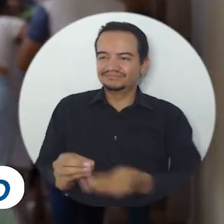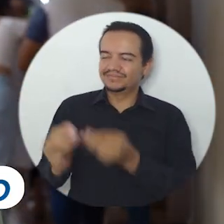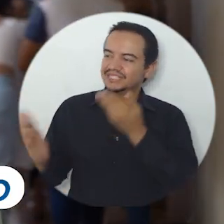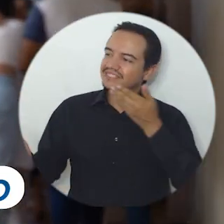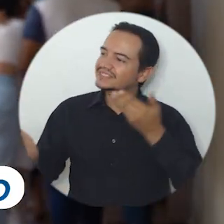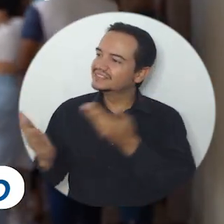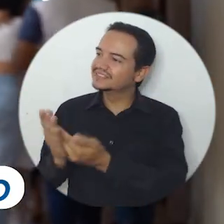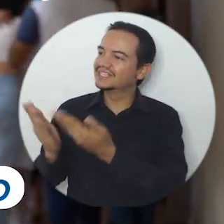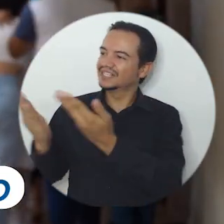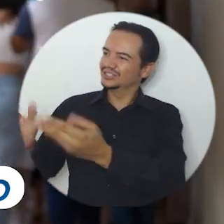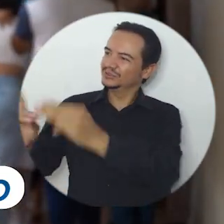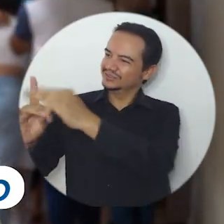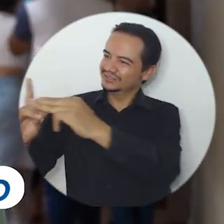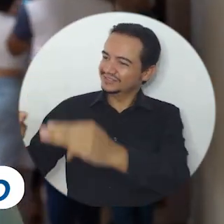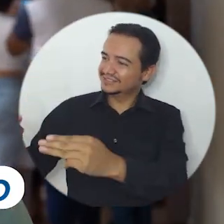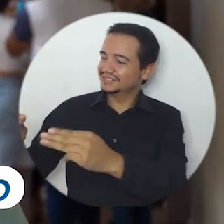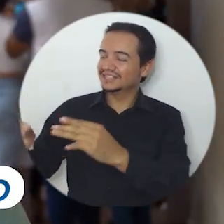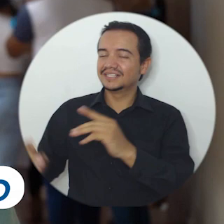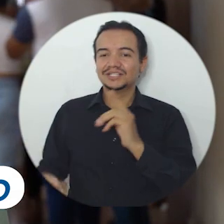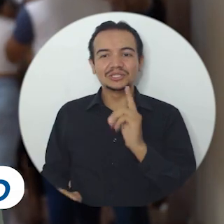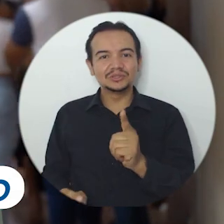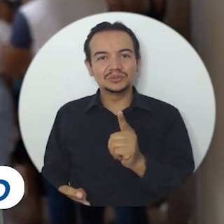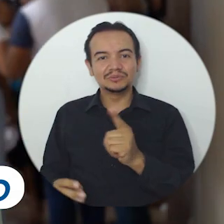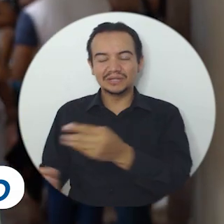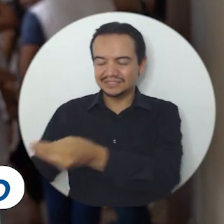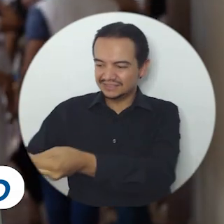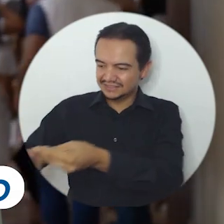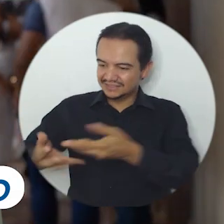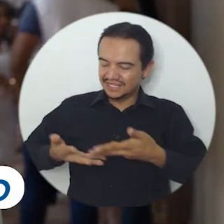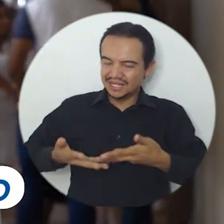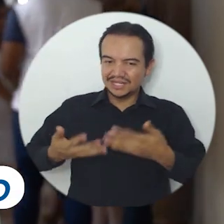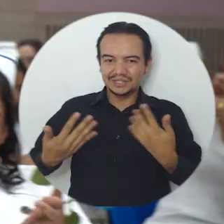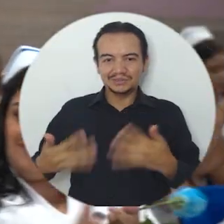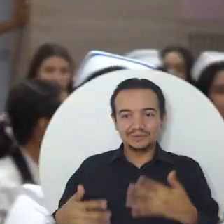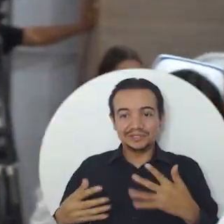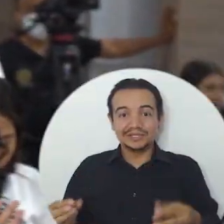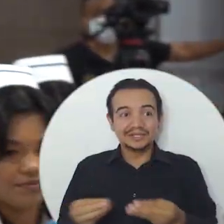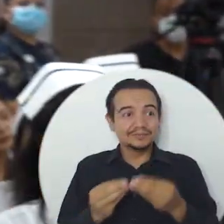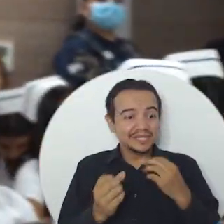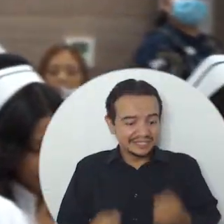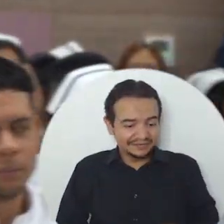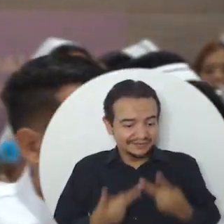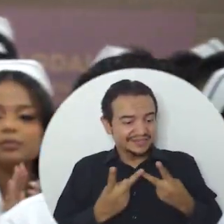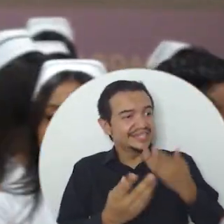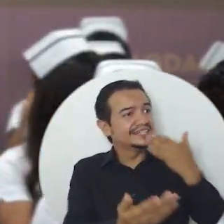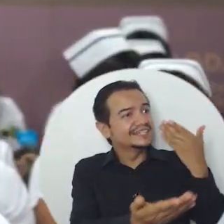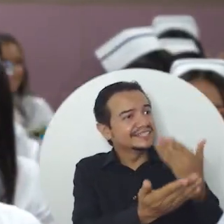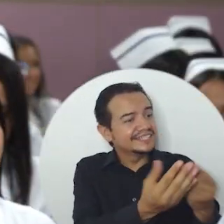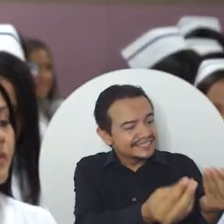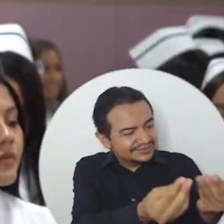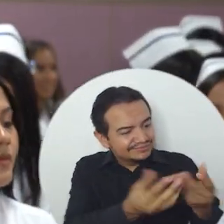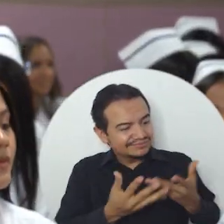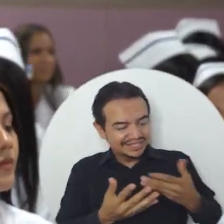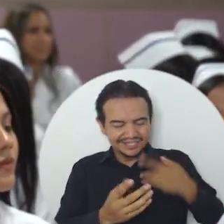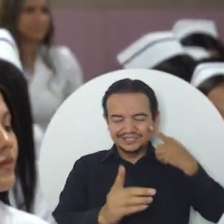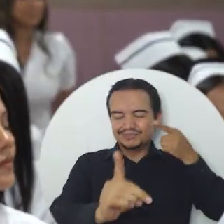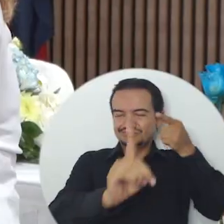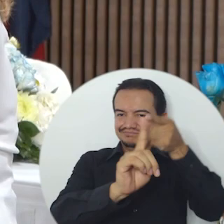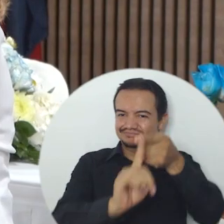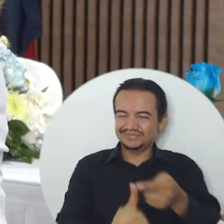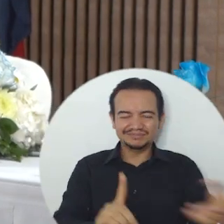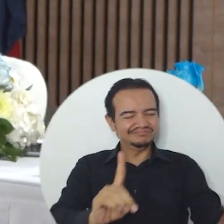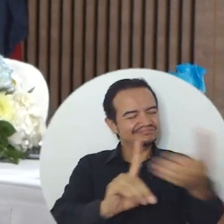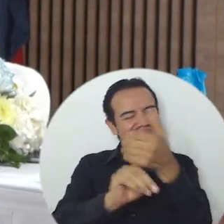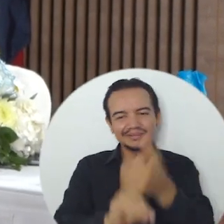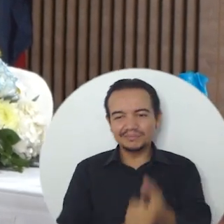gracias a la Universidad del Magdalena por este beneficio, y a la vida por ver otro logro